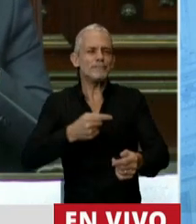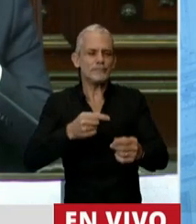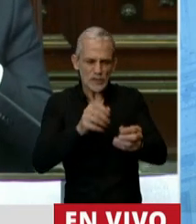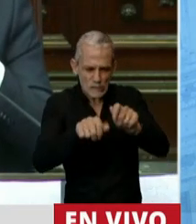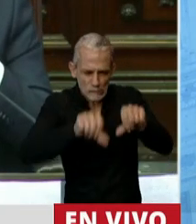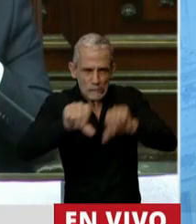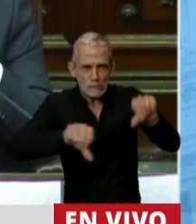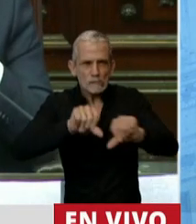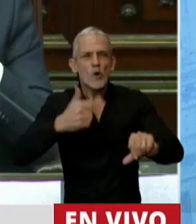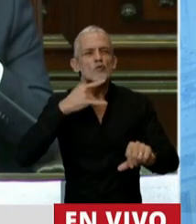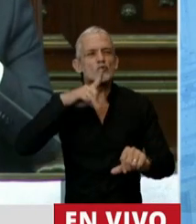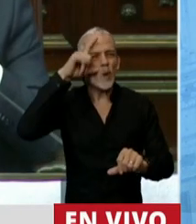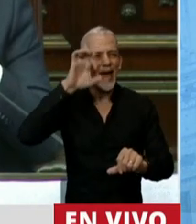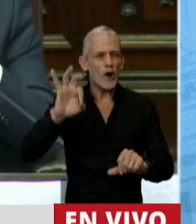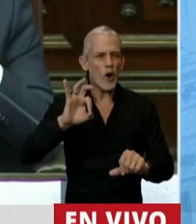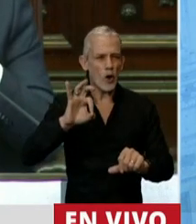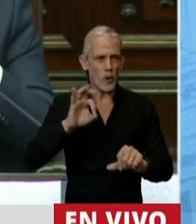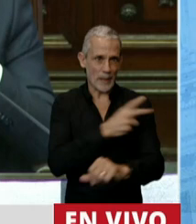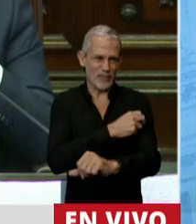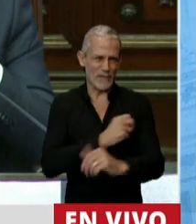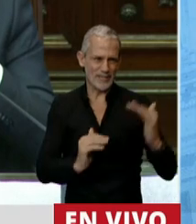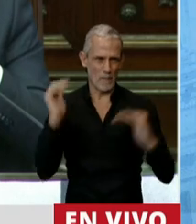Presidente hace muy poco.